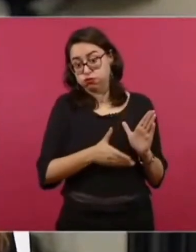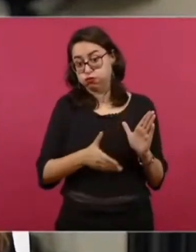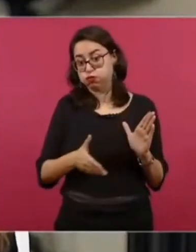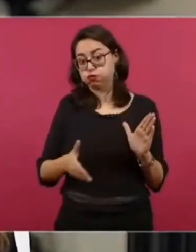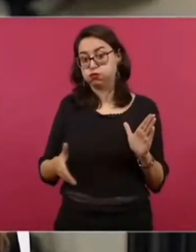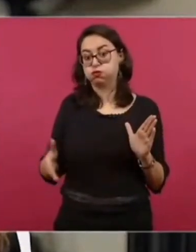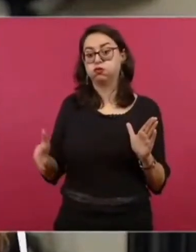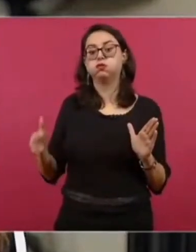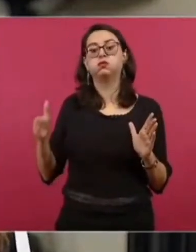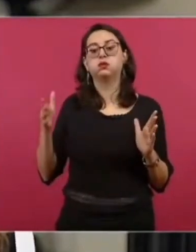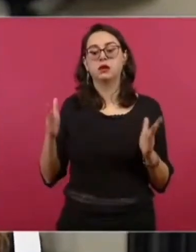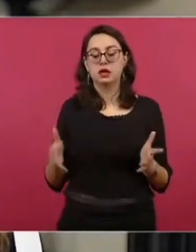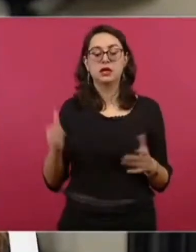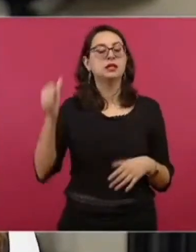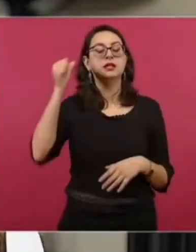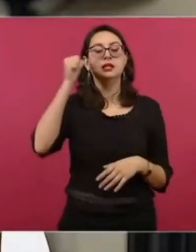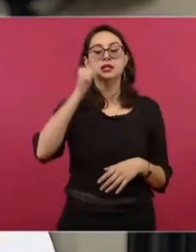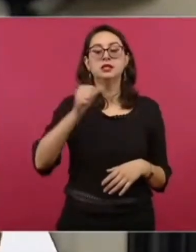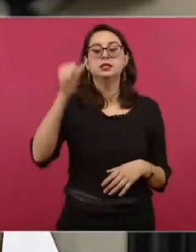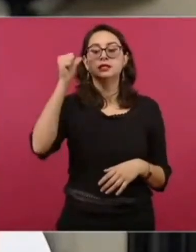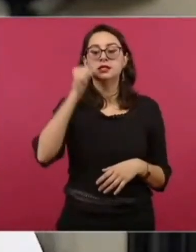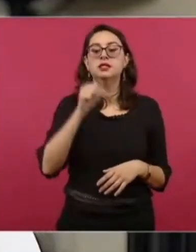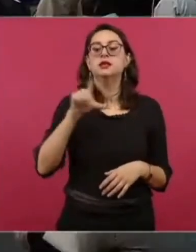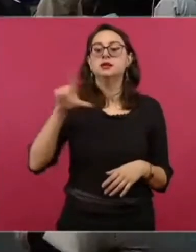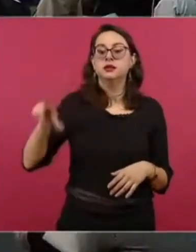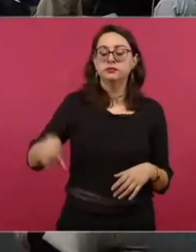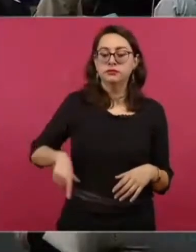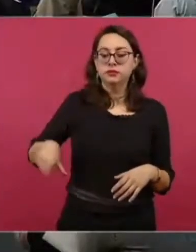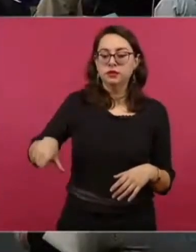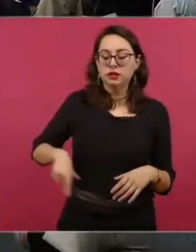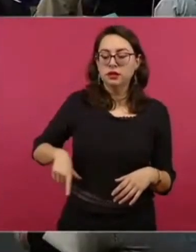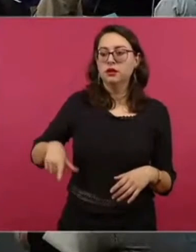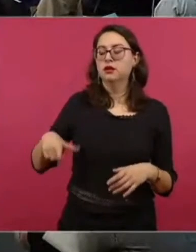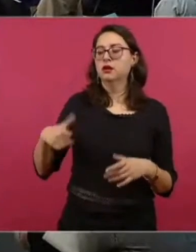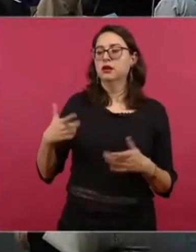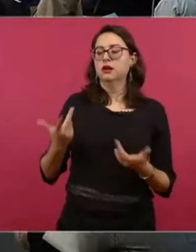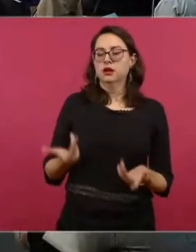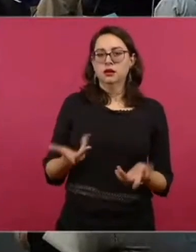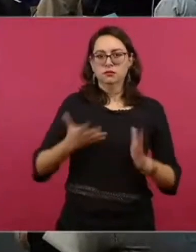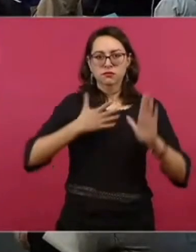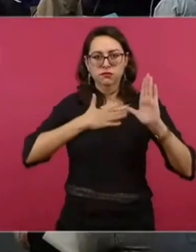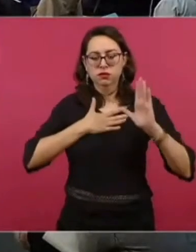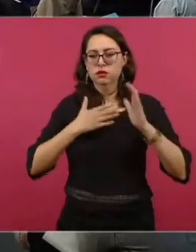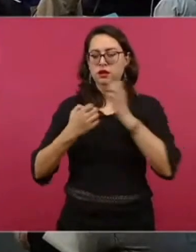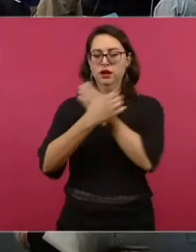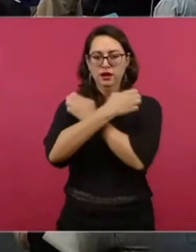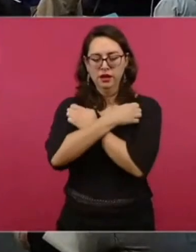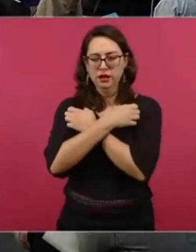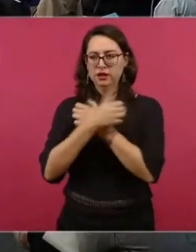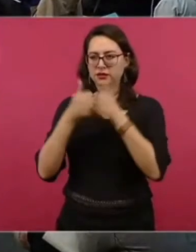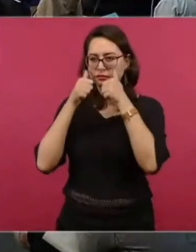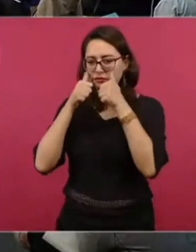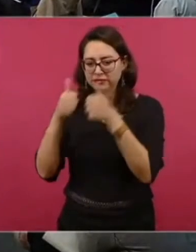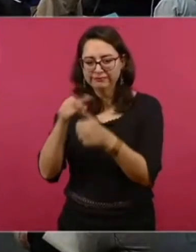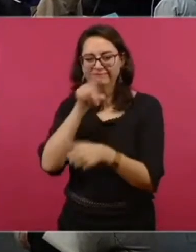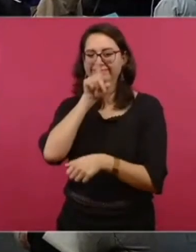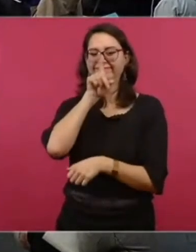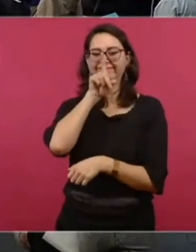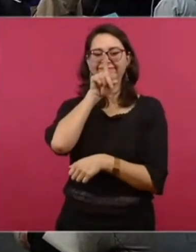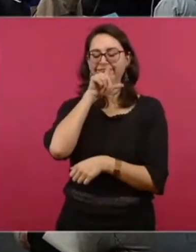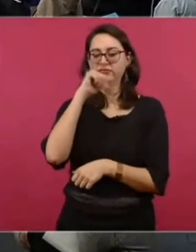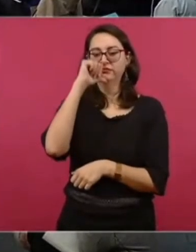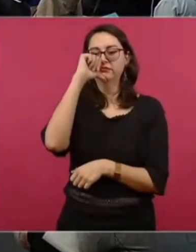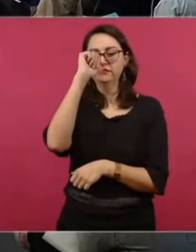de ser un Estado benefactor para apartarse de su compromiso histórico con la educación pública. Un